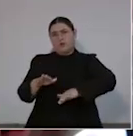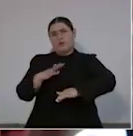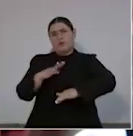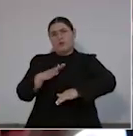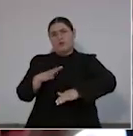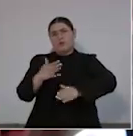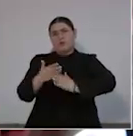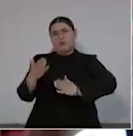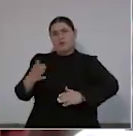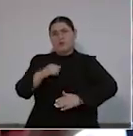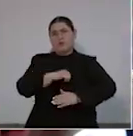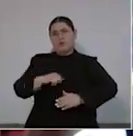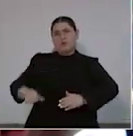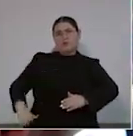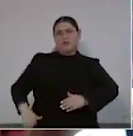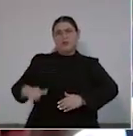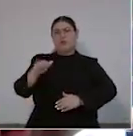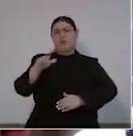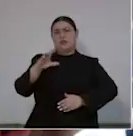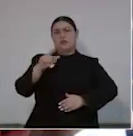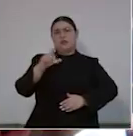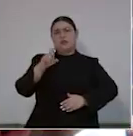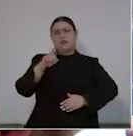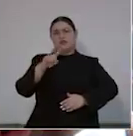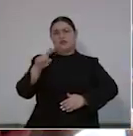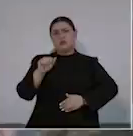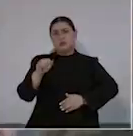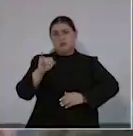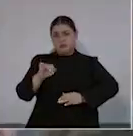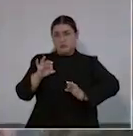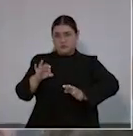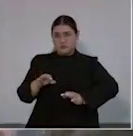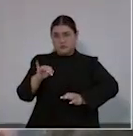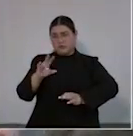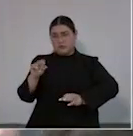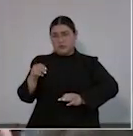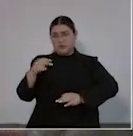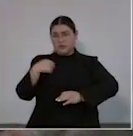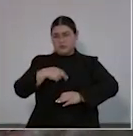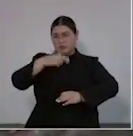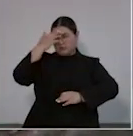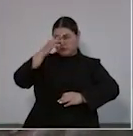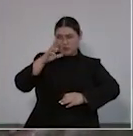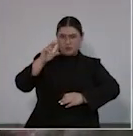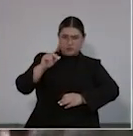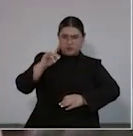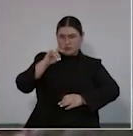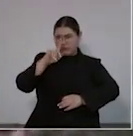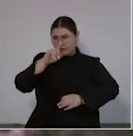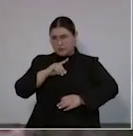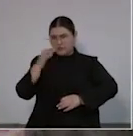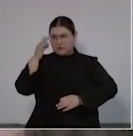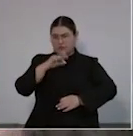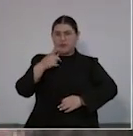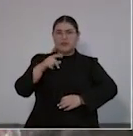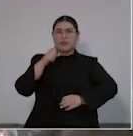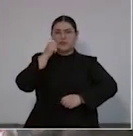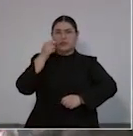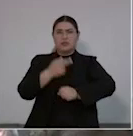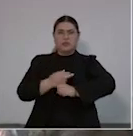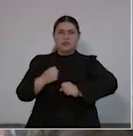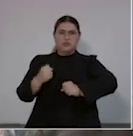alcaldesa de Atil. Sabemos que no fue así, porque ya lo confirmó ahorita la secretaria de Seguridad.